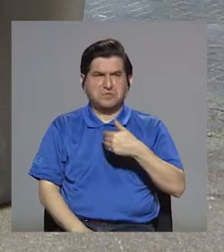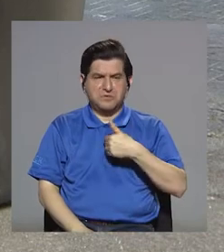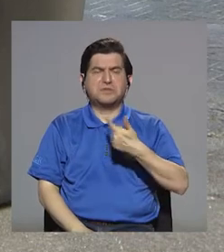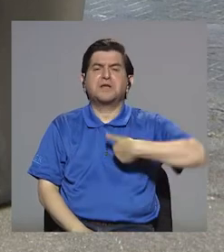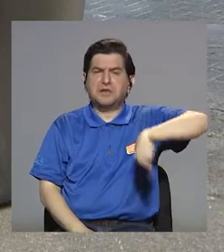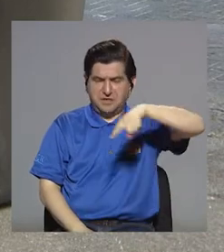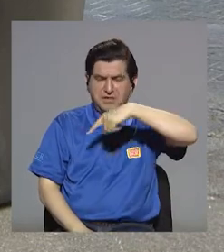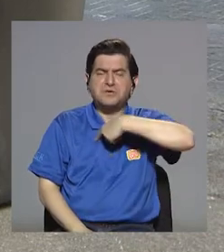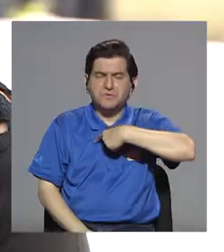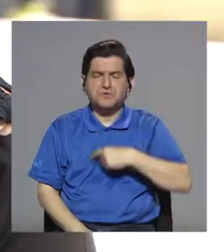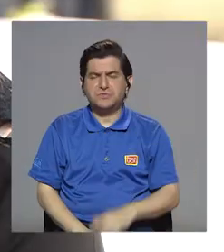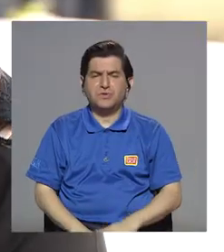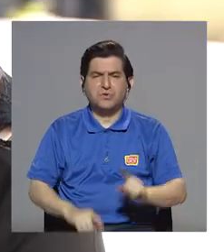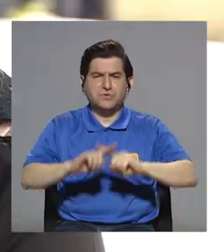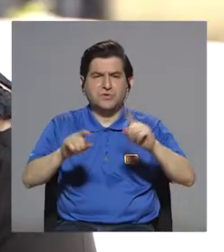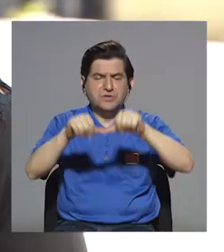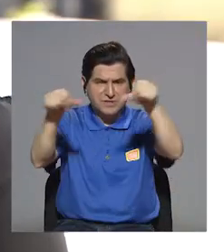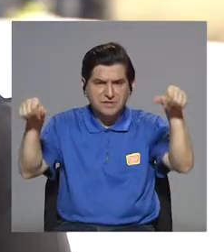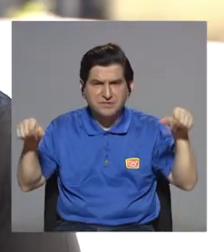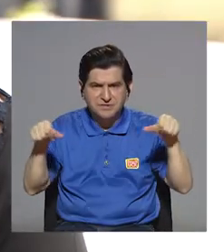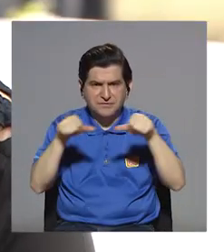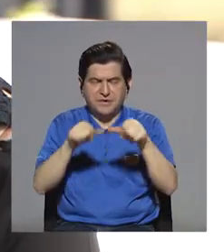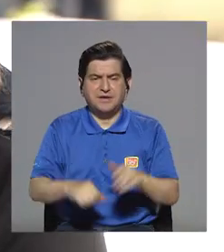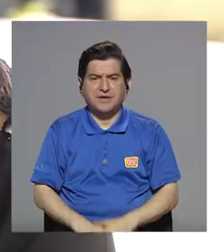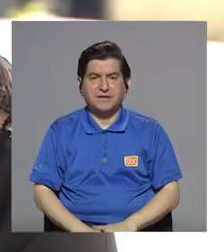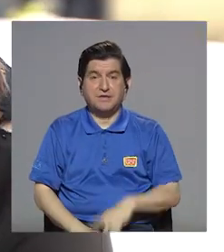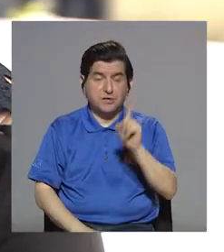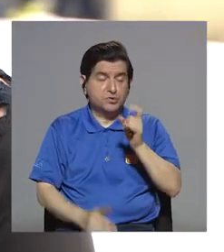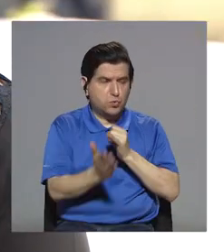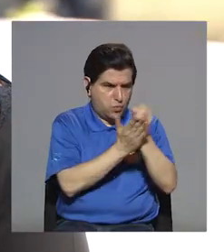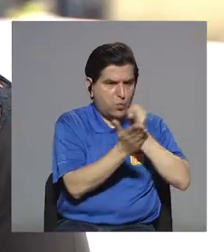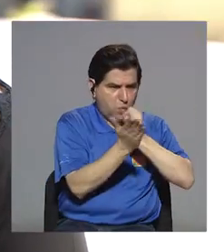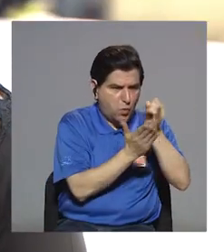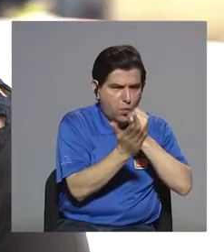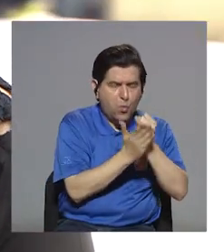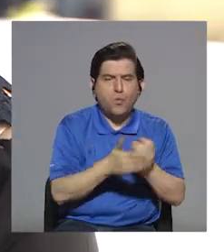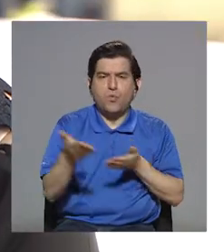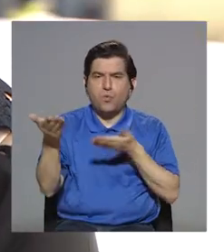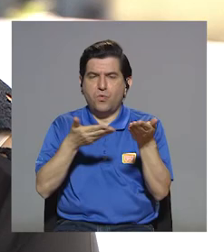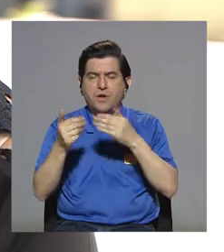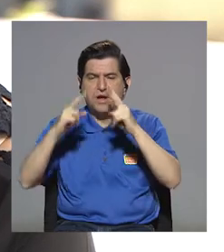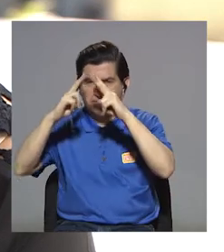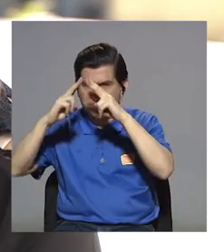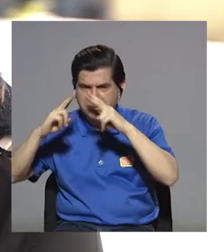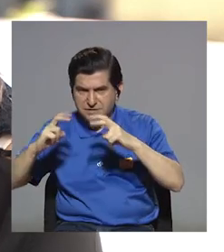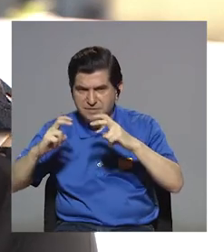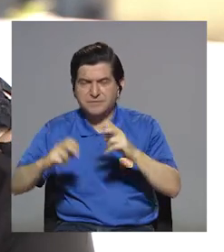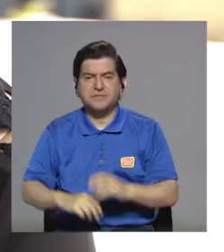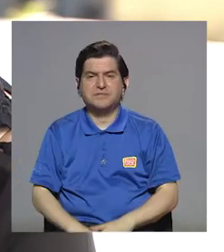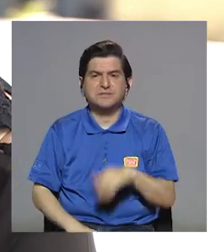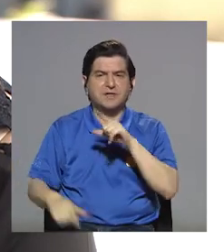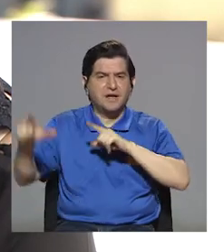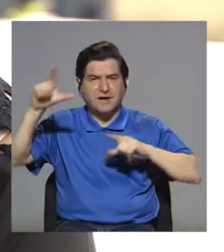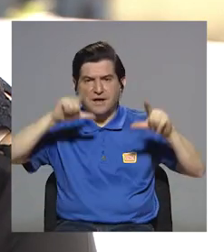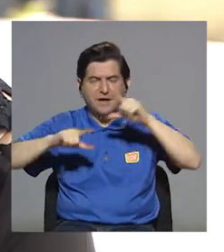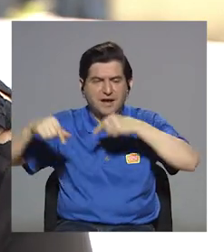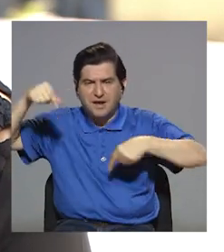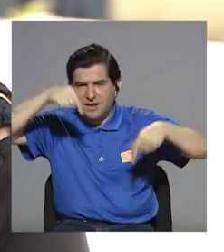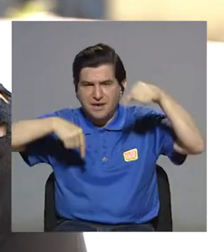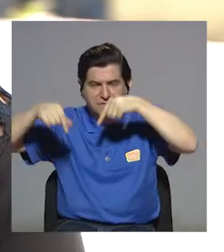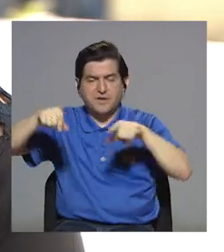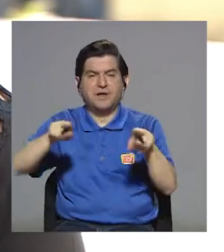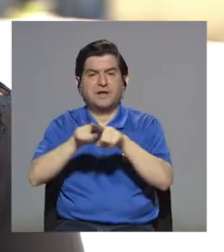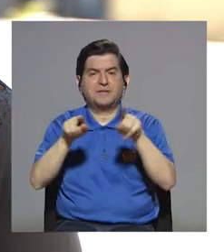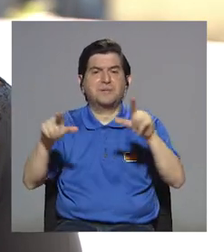tiene varios segmentos, por decirlo así, está su área de investigación, la área de servicios analíticos, que es donde el laboratorio de